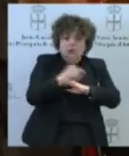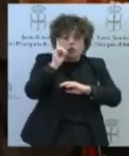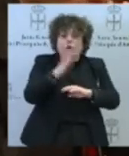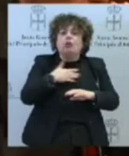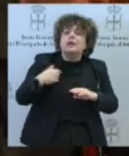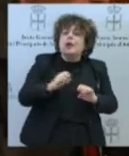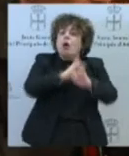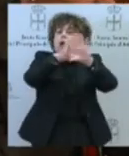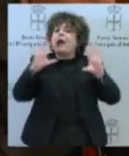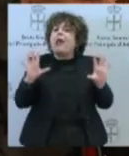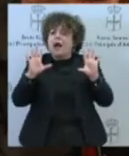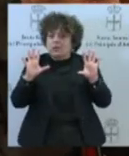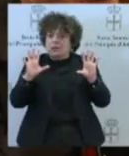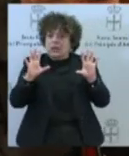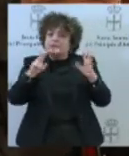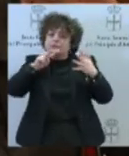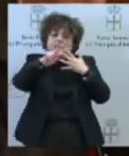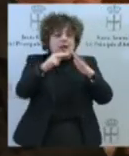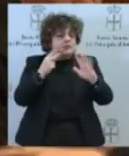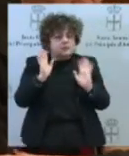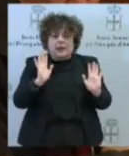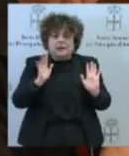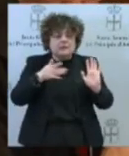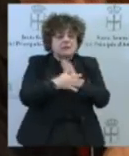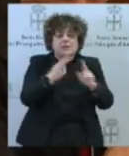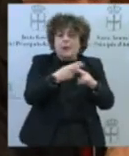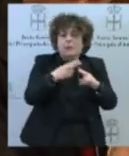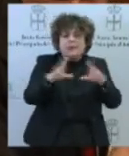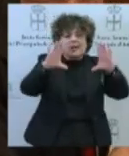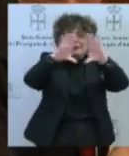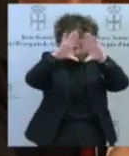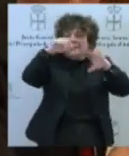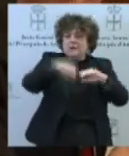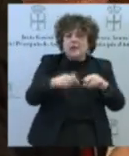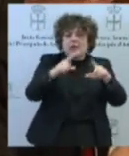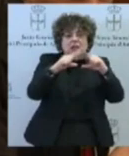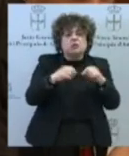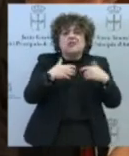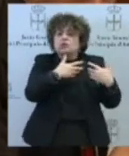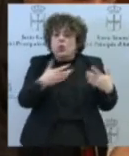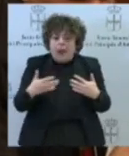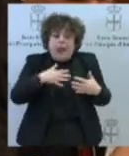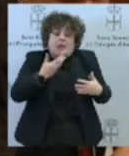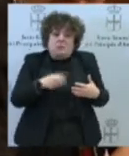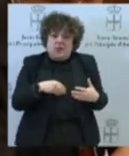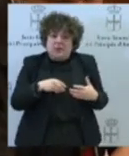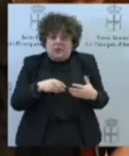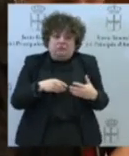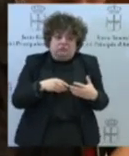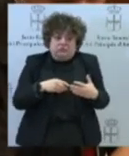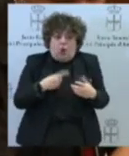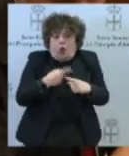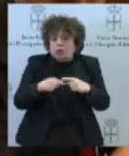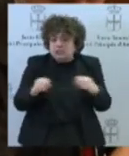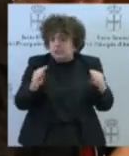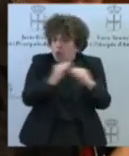hecho de la política feminista que se está realizando en Asturias, que podemos tener discrepancias, señor consejero, sin ninguna duda y habría algunas cuestiones